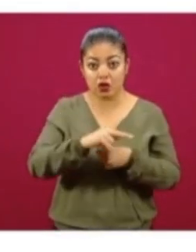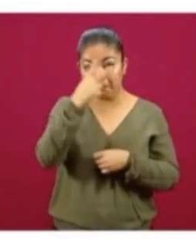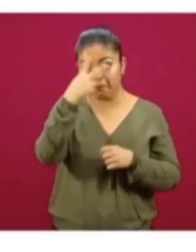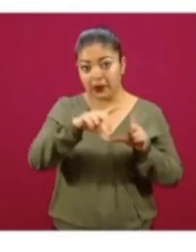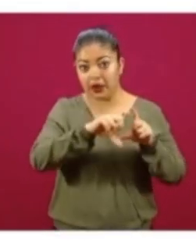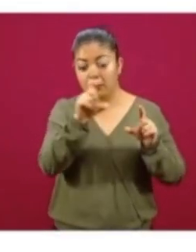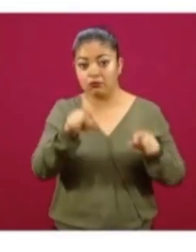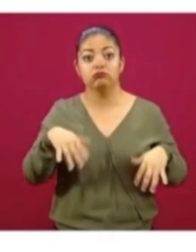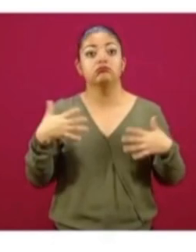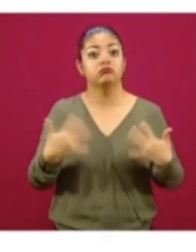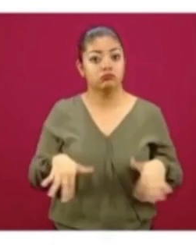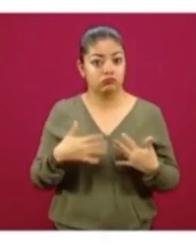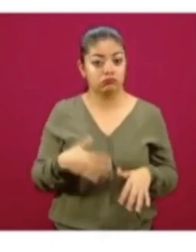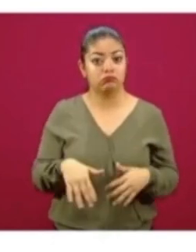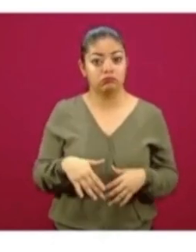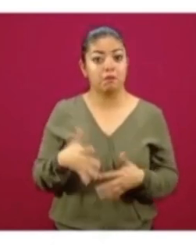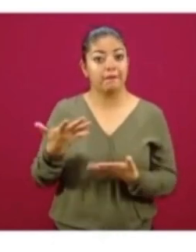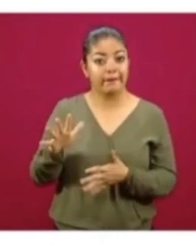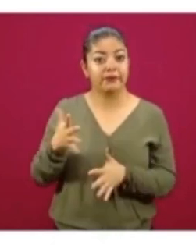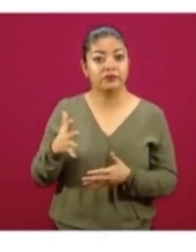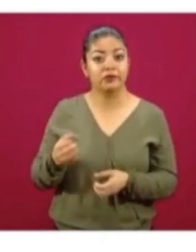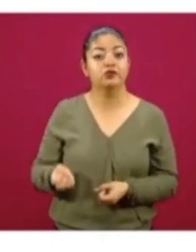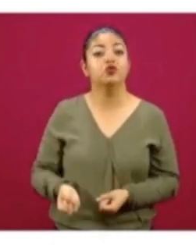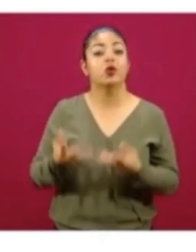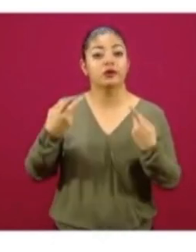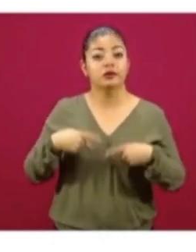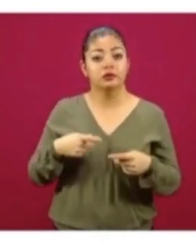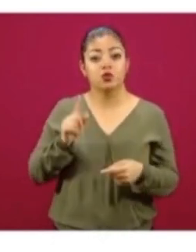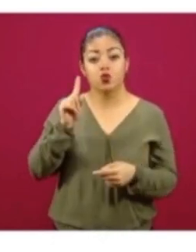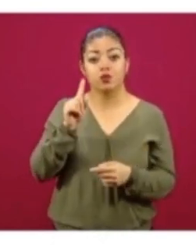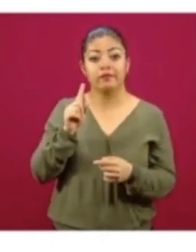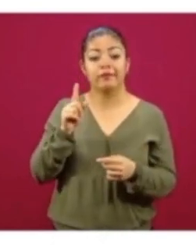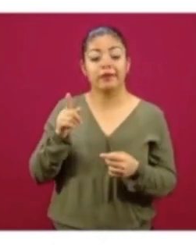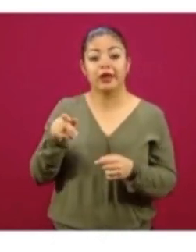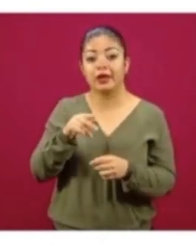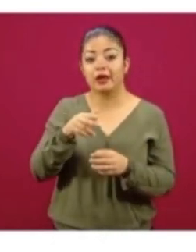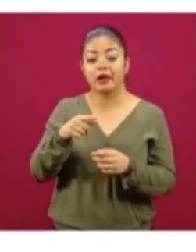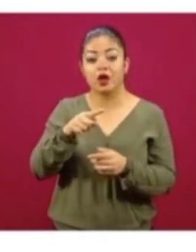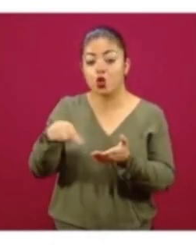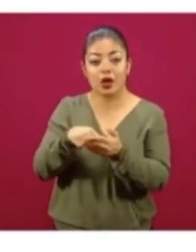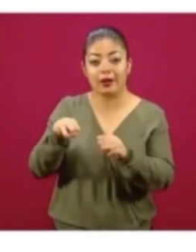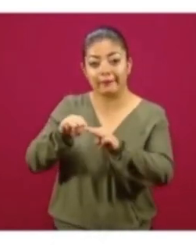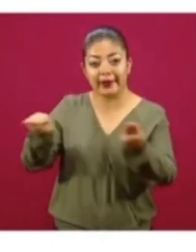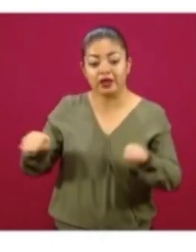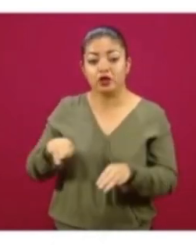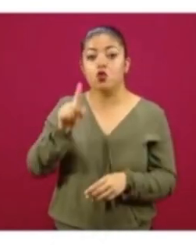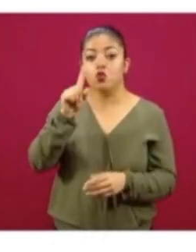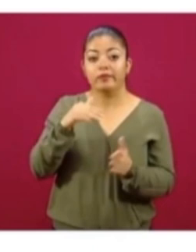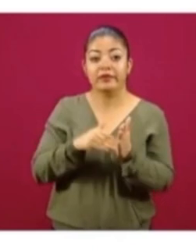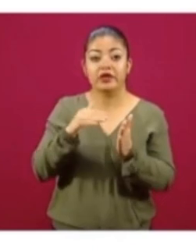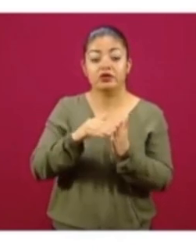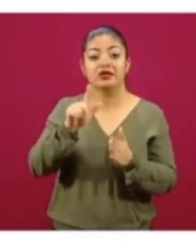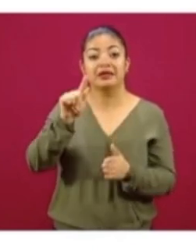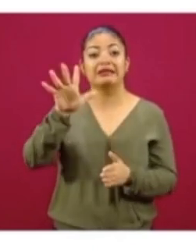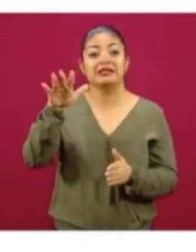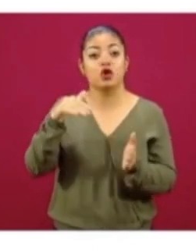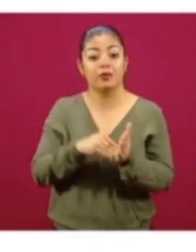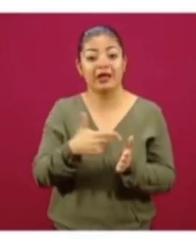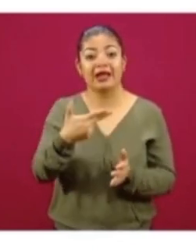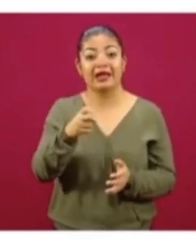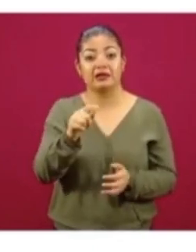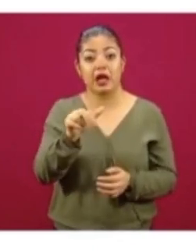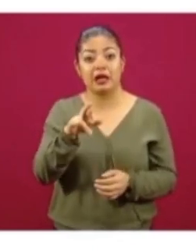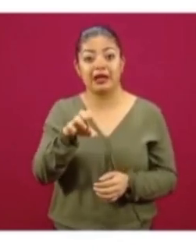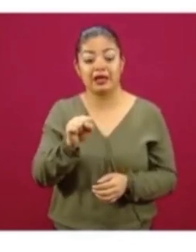hablando de un millón 75 mil hectáreas, entre lo que se está haciendo 2019-2020,